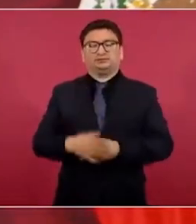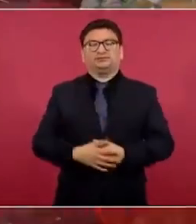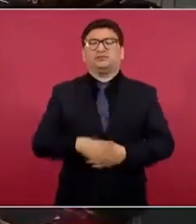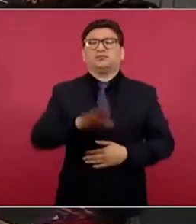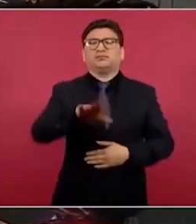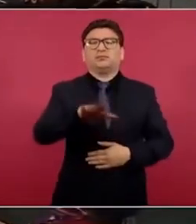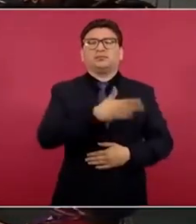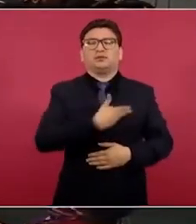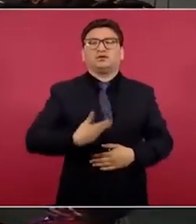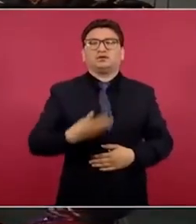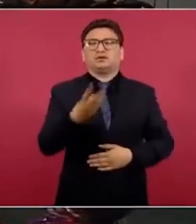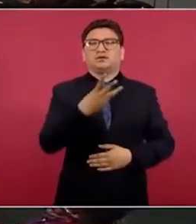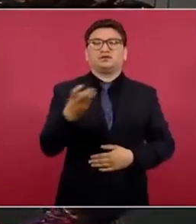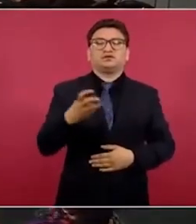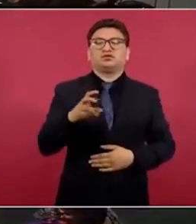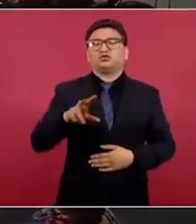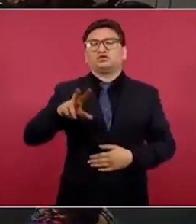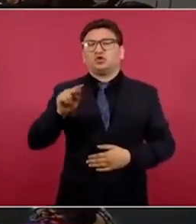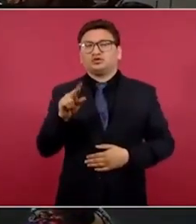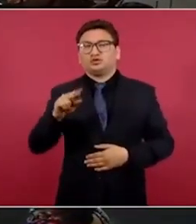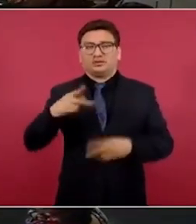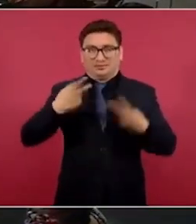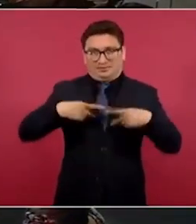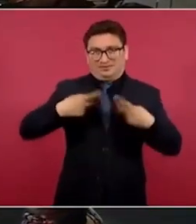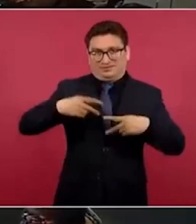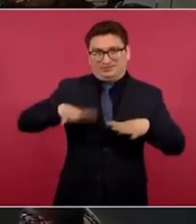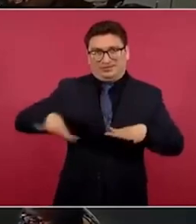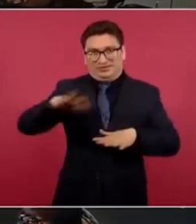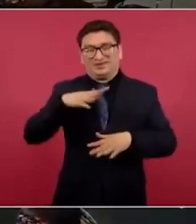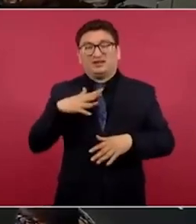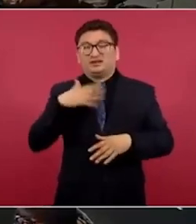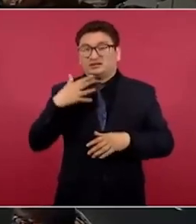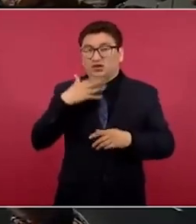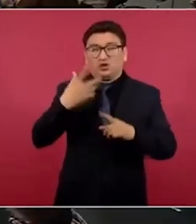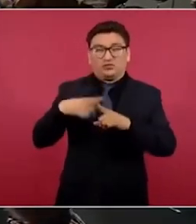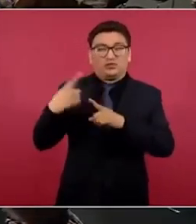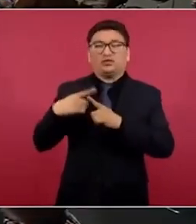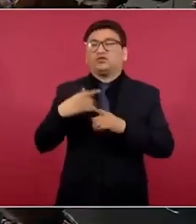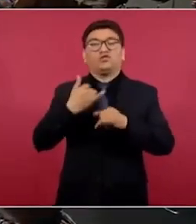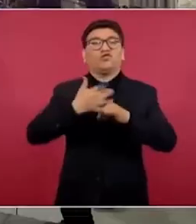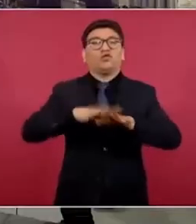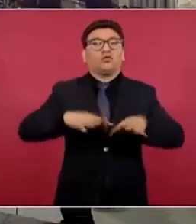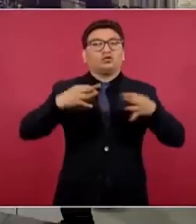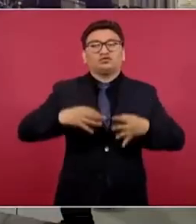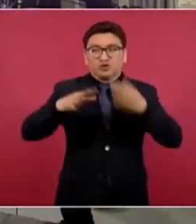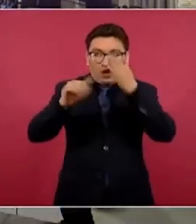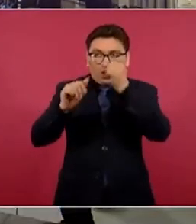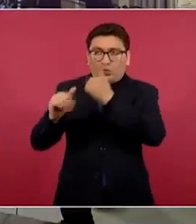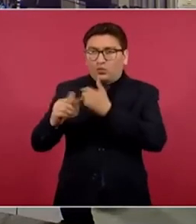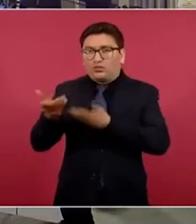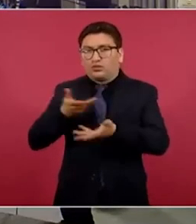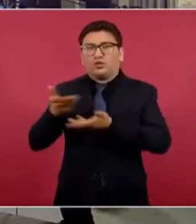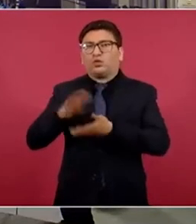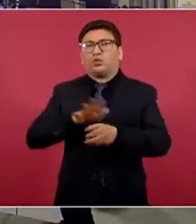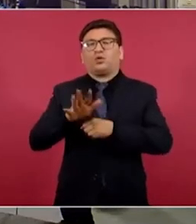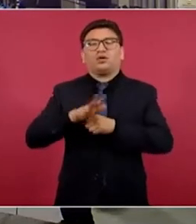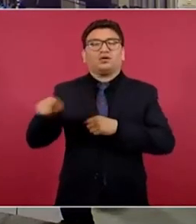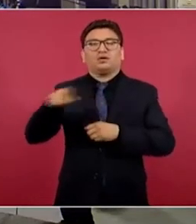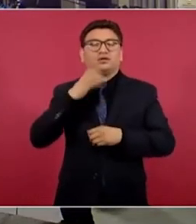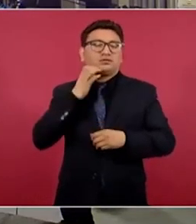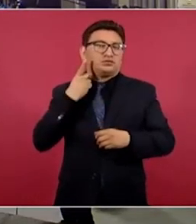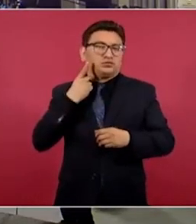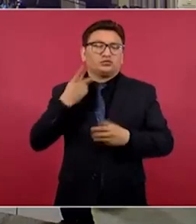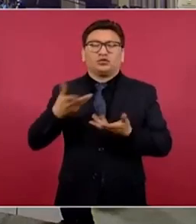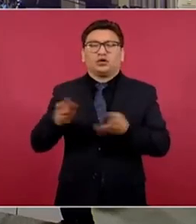de estos 380 cabilderos no hay información precisa de los acuerdos a los que llegan con los legisladores, es